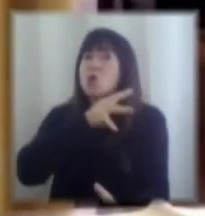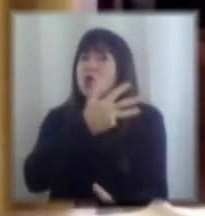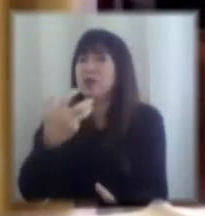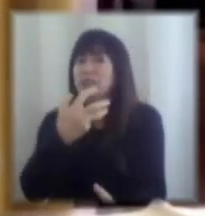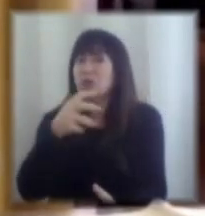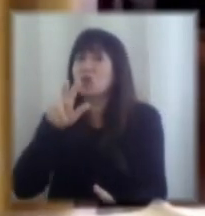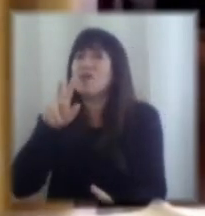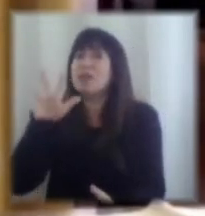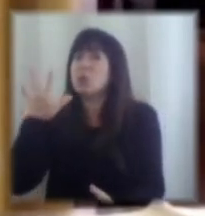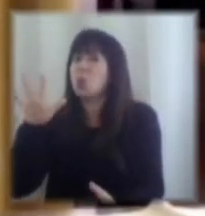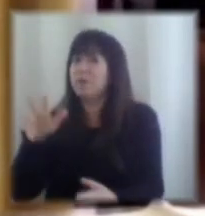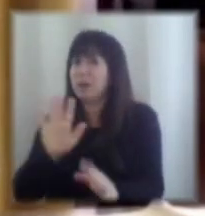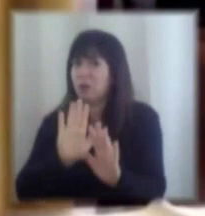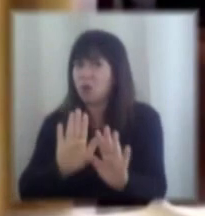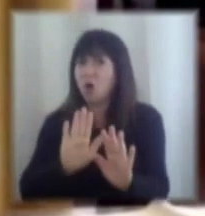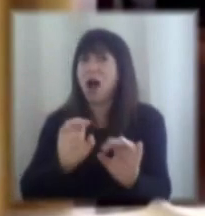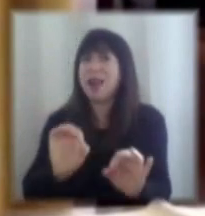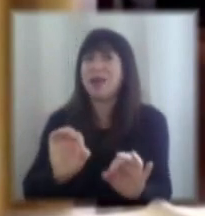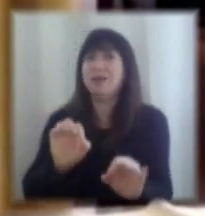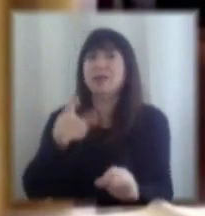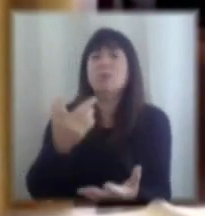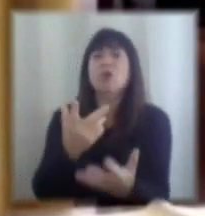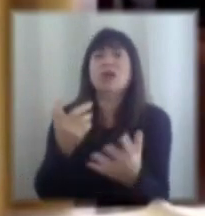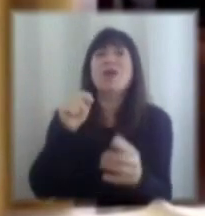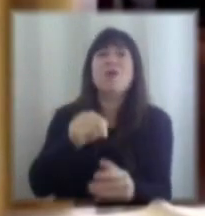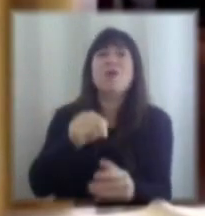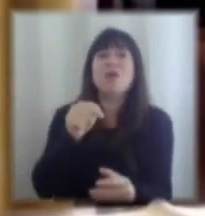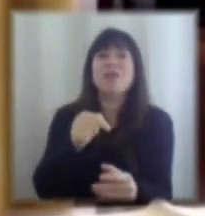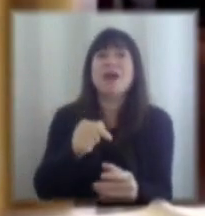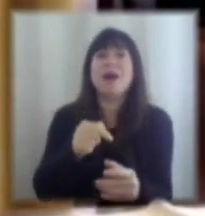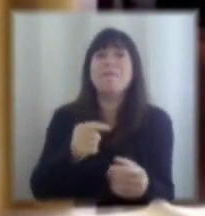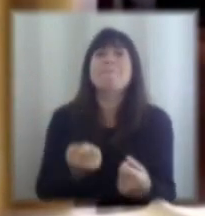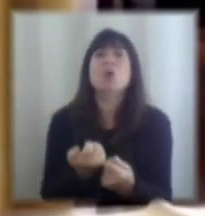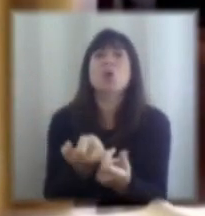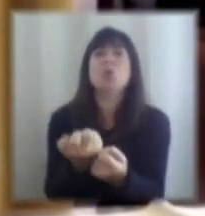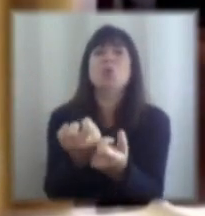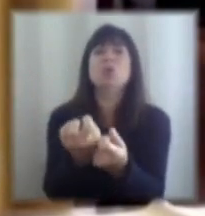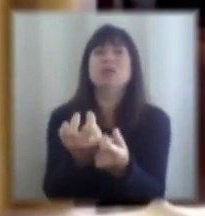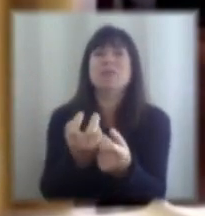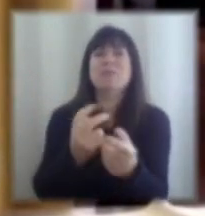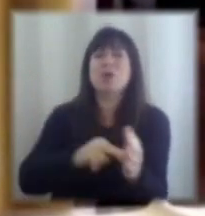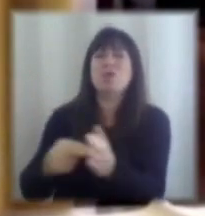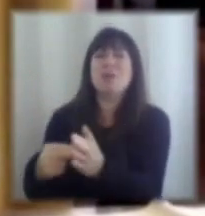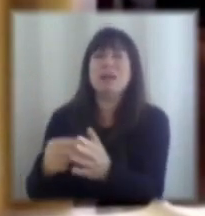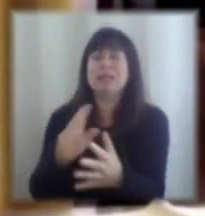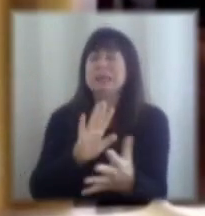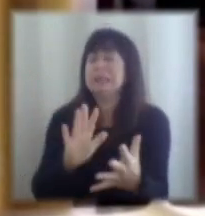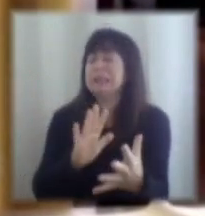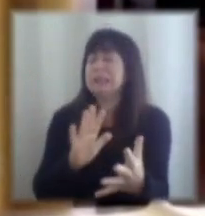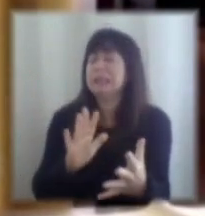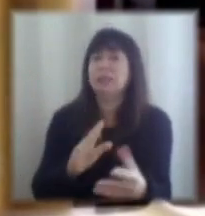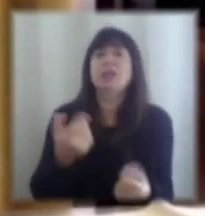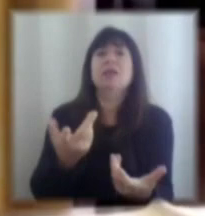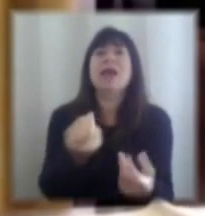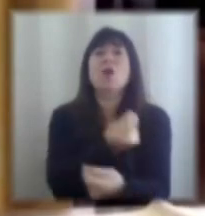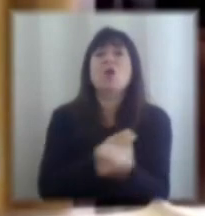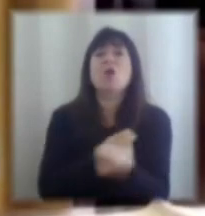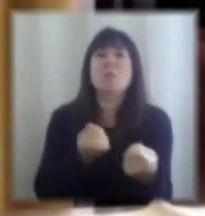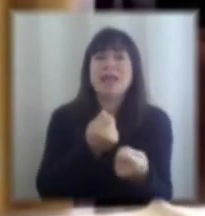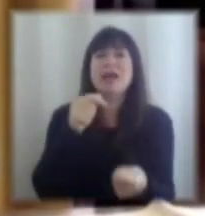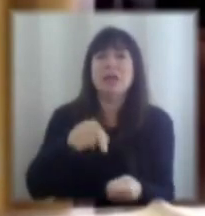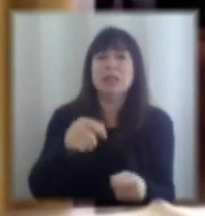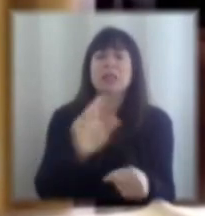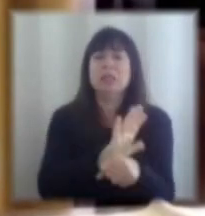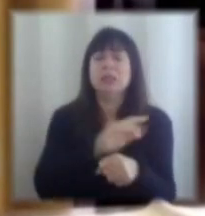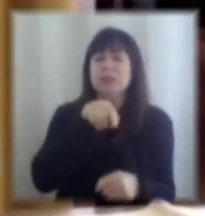día produce efectos adversos para las economías y para qué decir un país como Chile que están abiertos, ojalá podamos